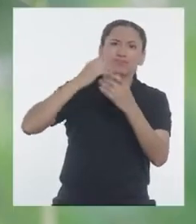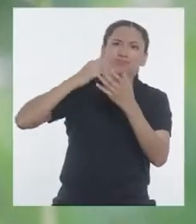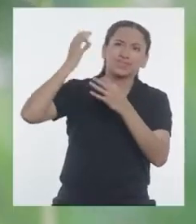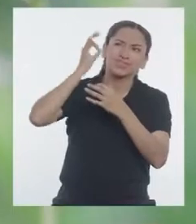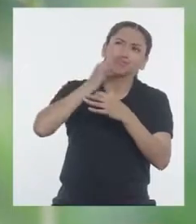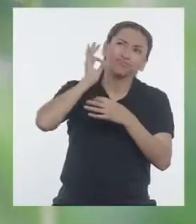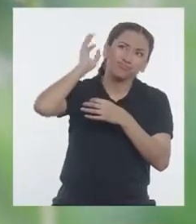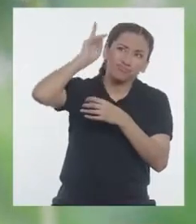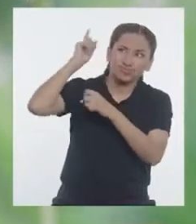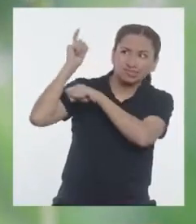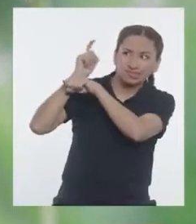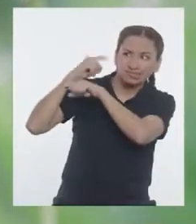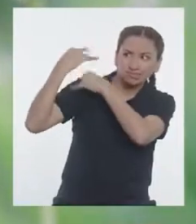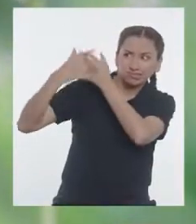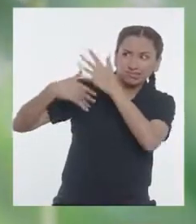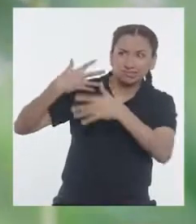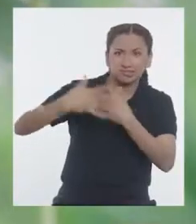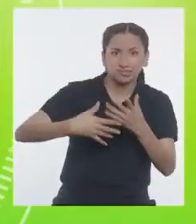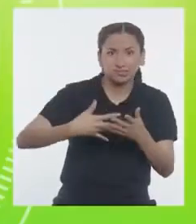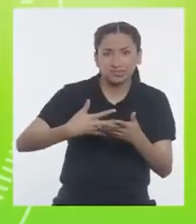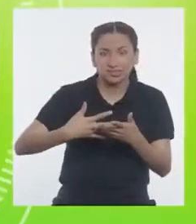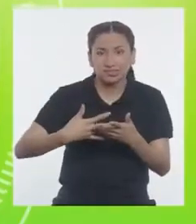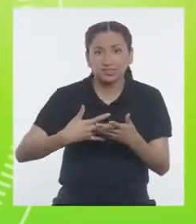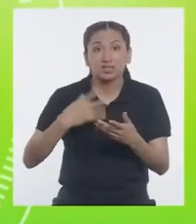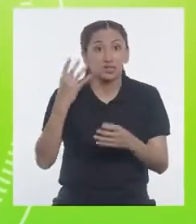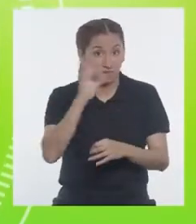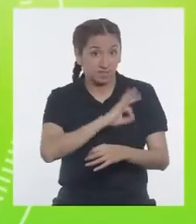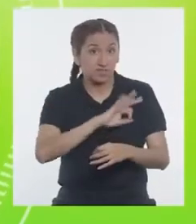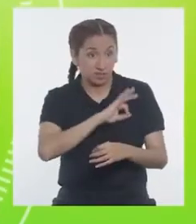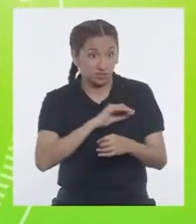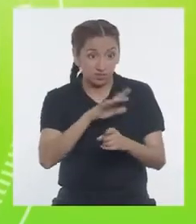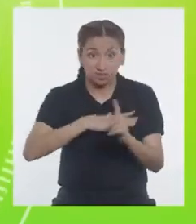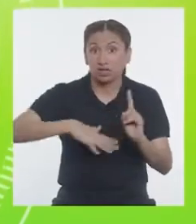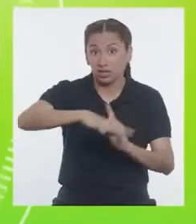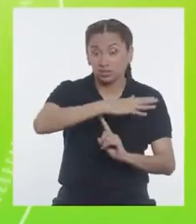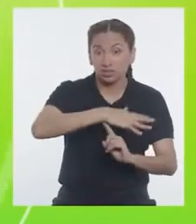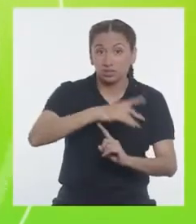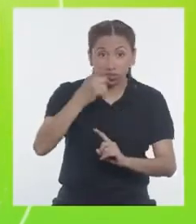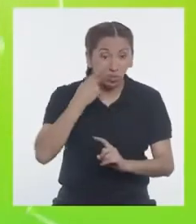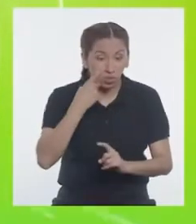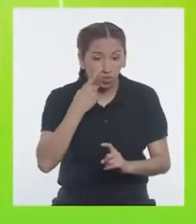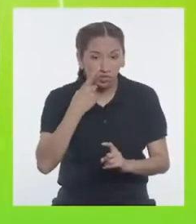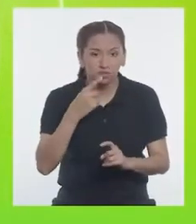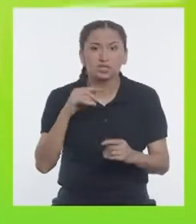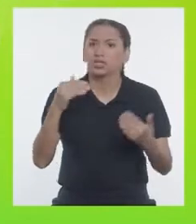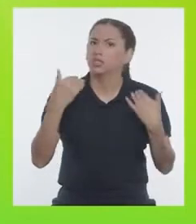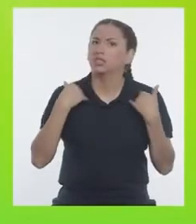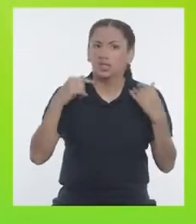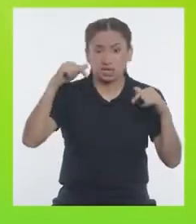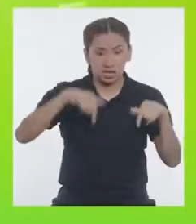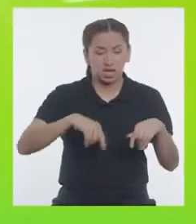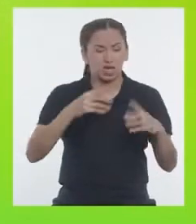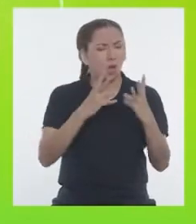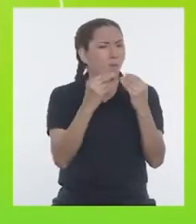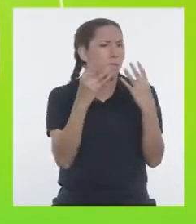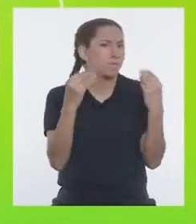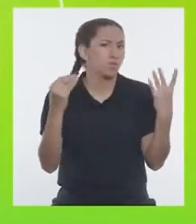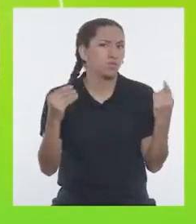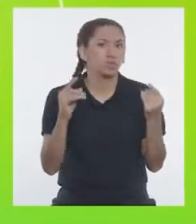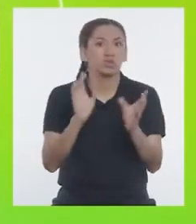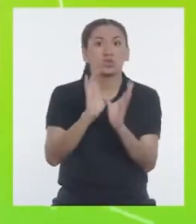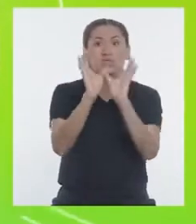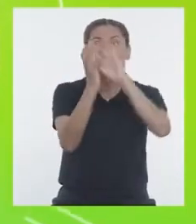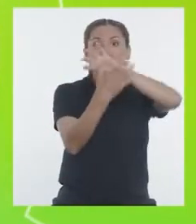¿Conocen algunas? En Cusco, que es donde yo vivo, tenemos una geografía muy compleja